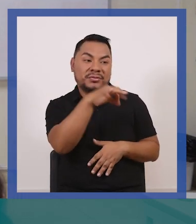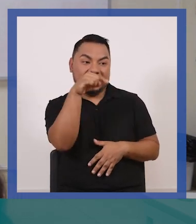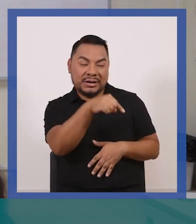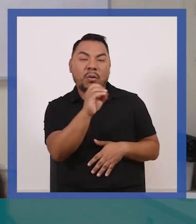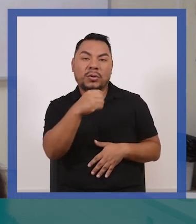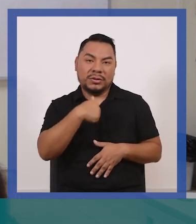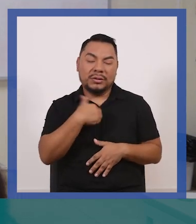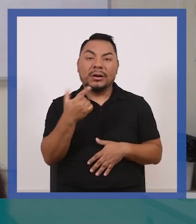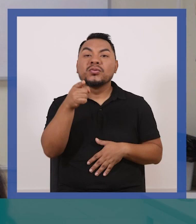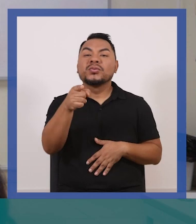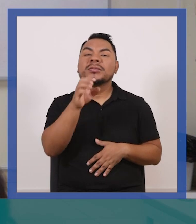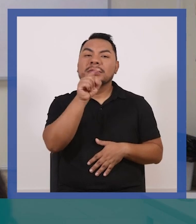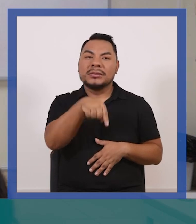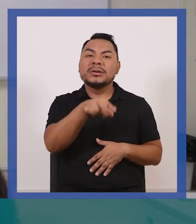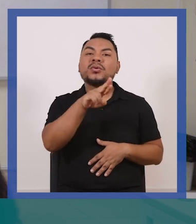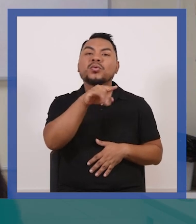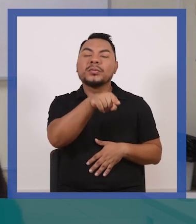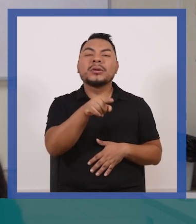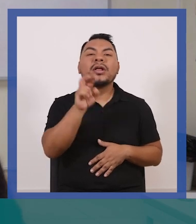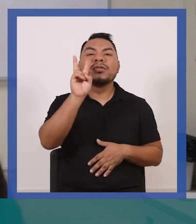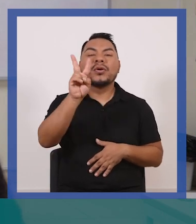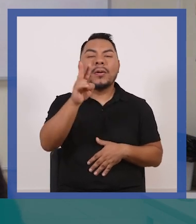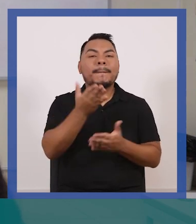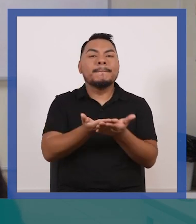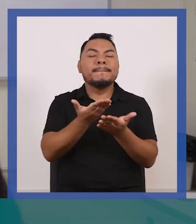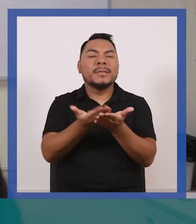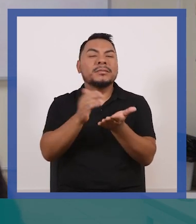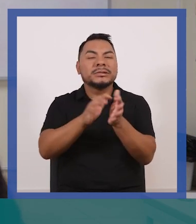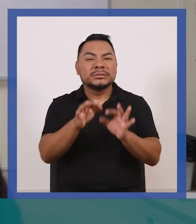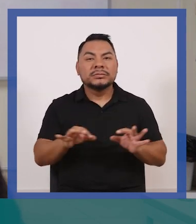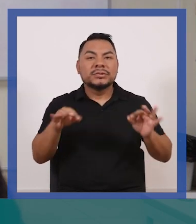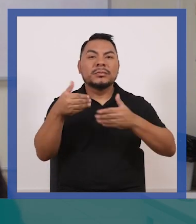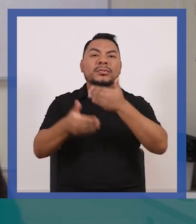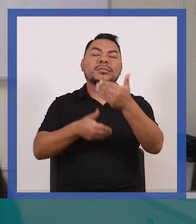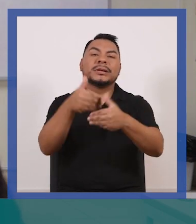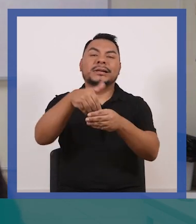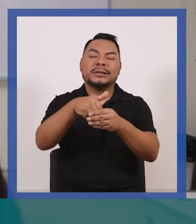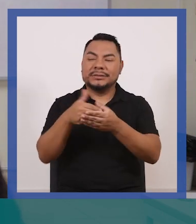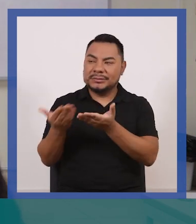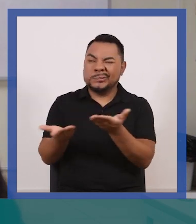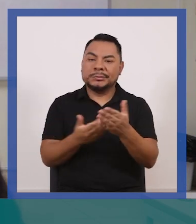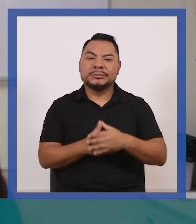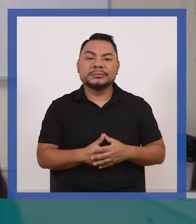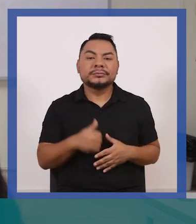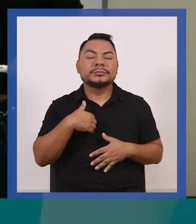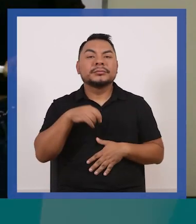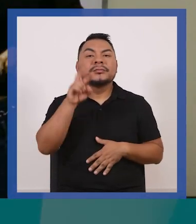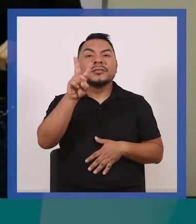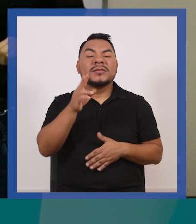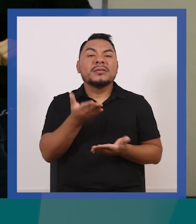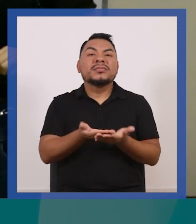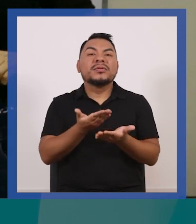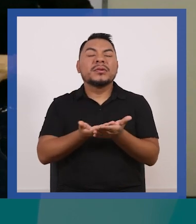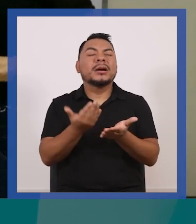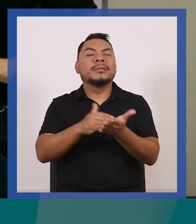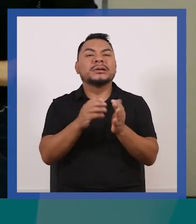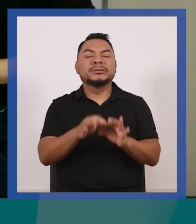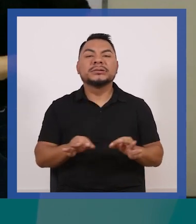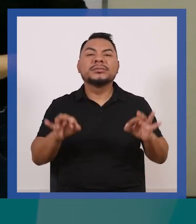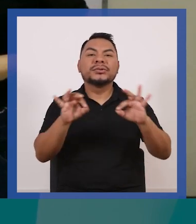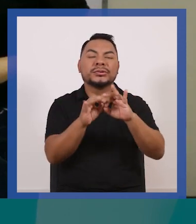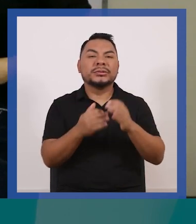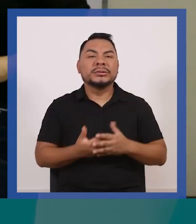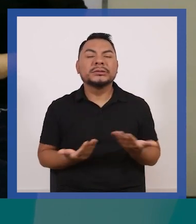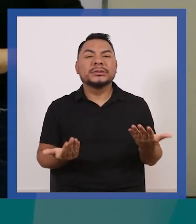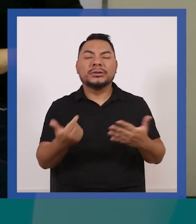Rubí para que nos pueda brindar cuáles serían sus dos propuestas más importantes para este proceso electoral. Ah, mis dos propuestas más importantes.